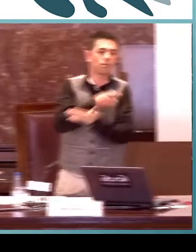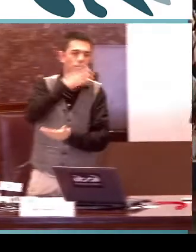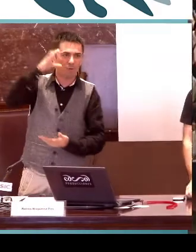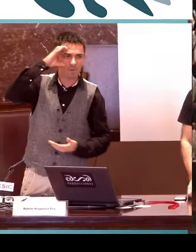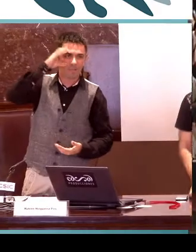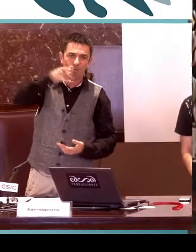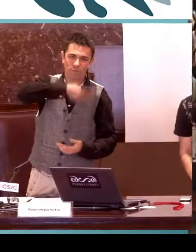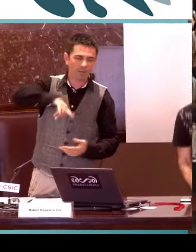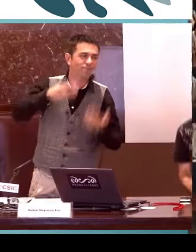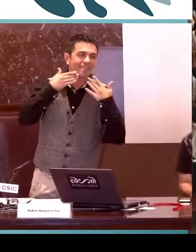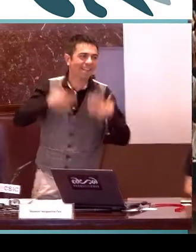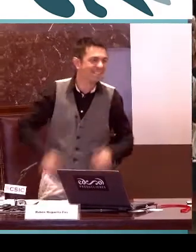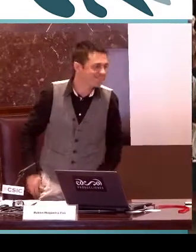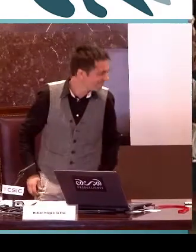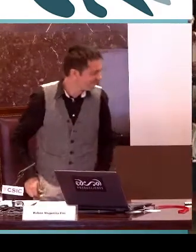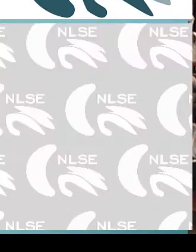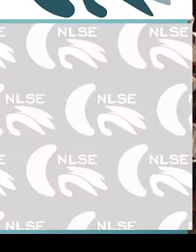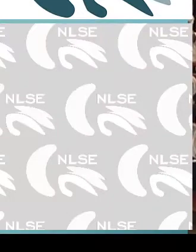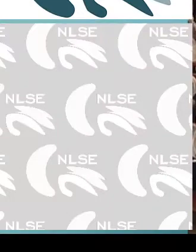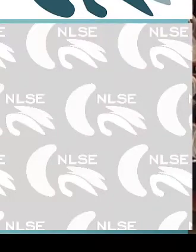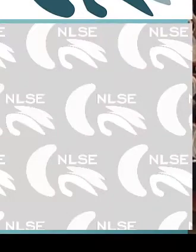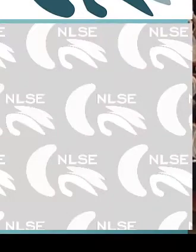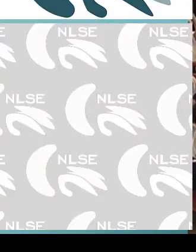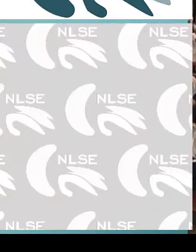Muchas gracias a todos por habernos escuchado. Gracias.